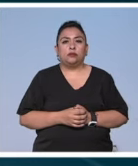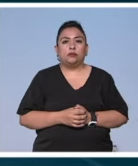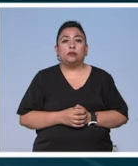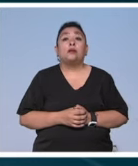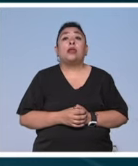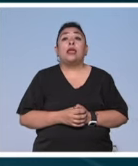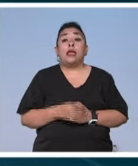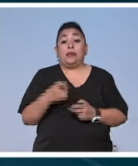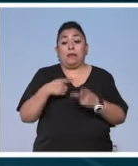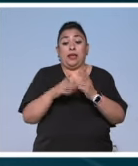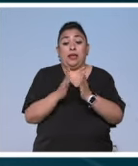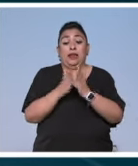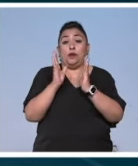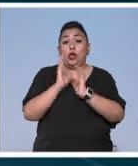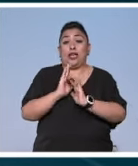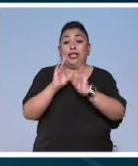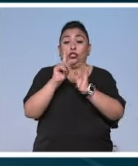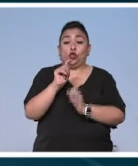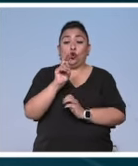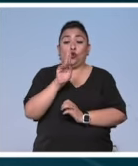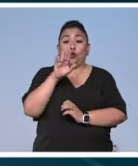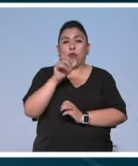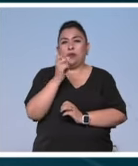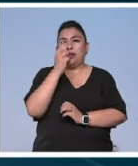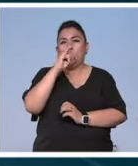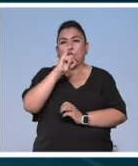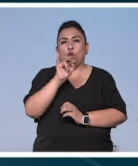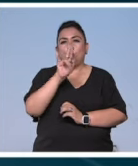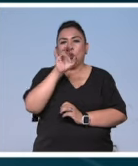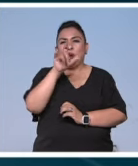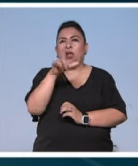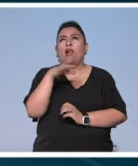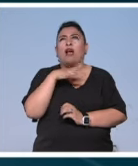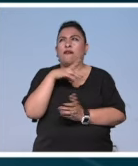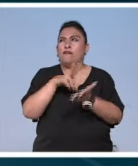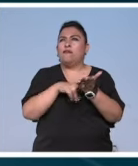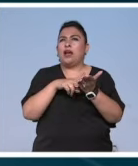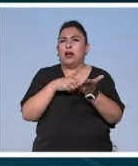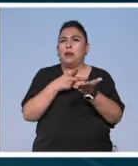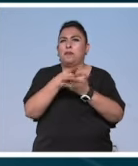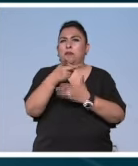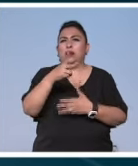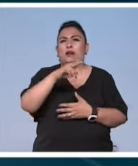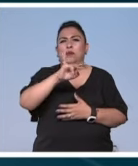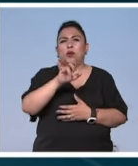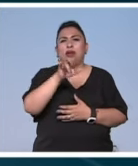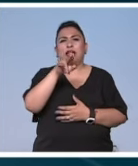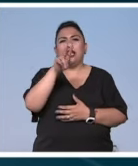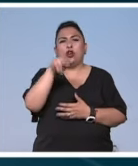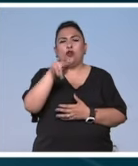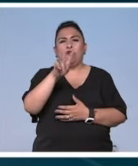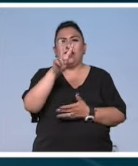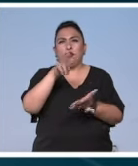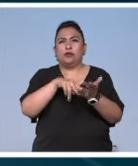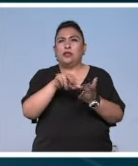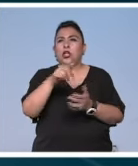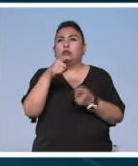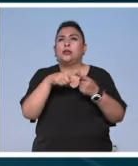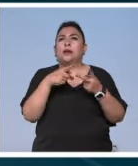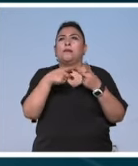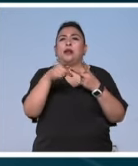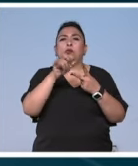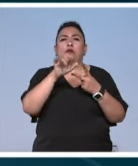a partir del libro Canción de tumba de Julian Herbert que le valió a su autor el premio Jaén de novela en 2011 y el premio